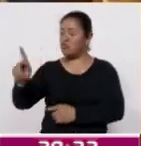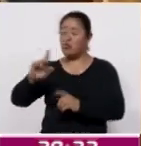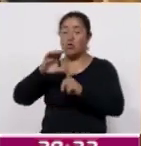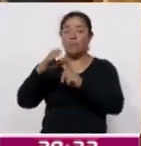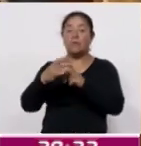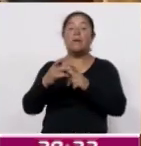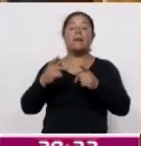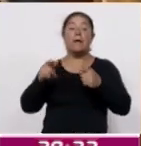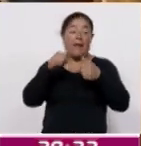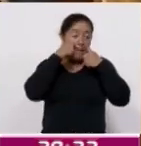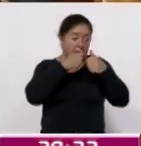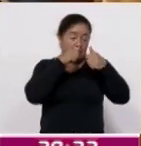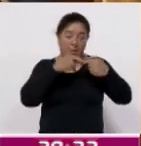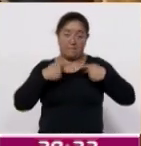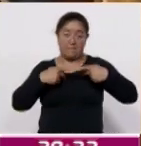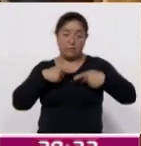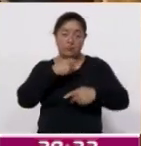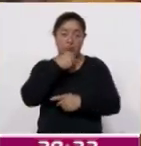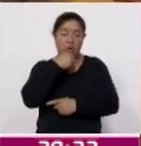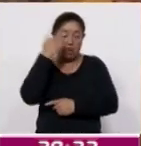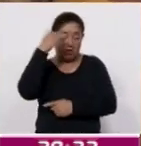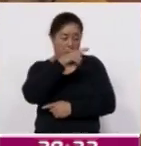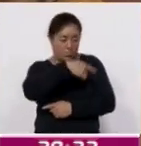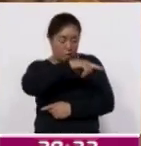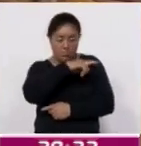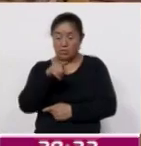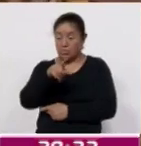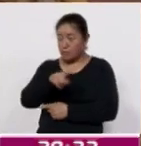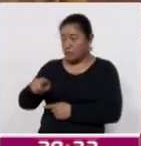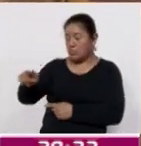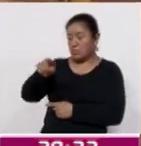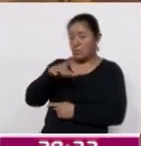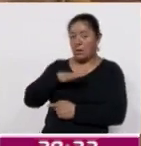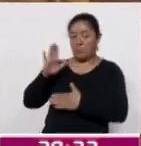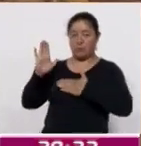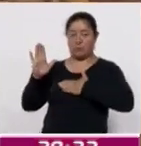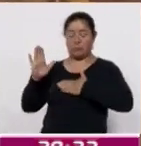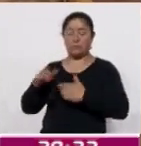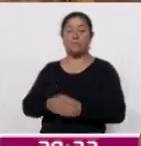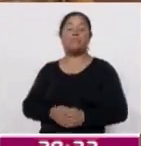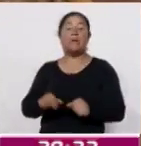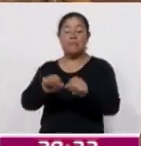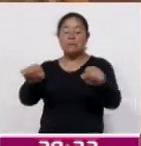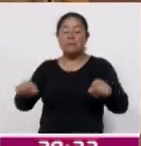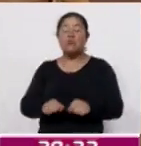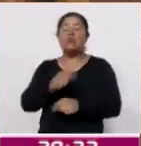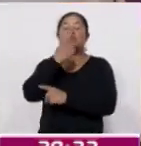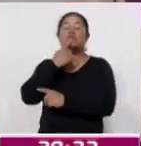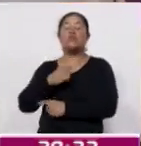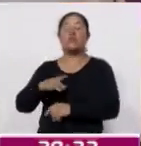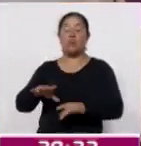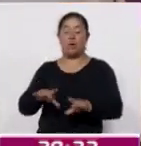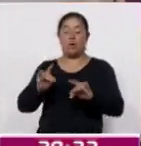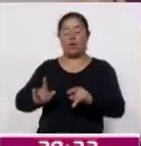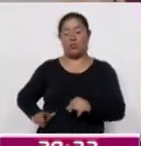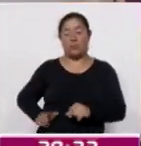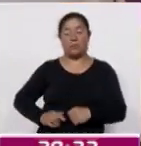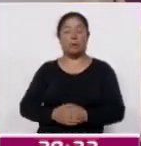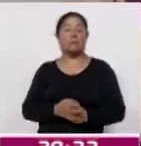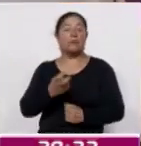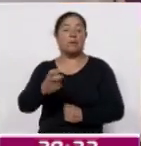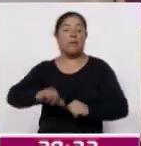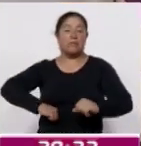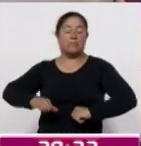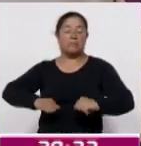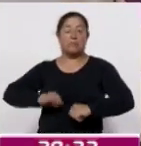Atención a Personas Adultas Mayores del Estado de Tlaxcala, en una ceremonia celebrada en el Salón Rojo de Palacio de Gobierno. Durante el evento,